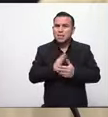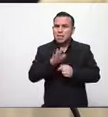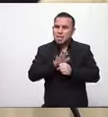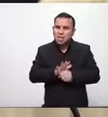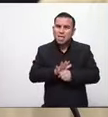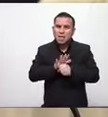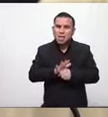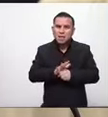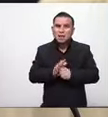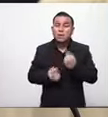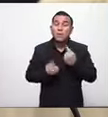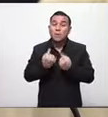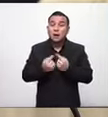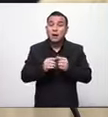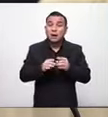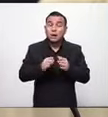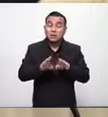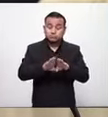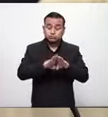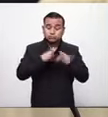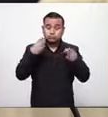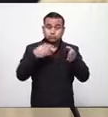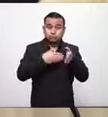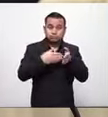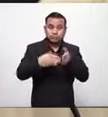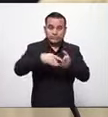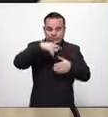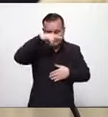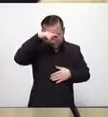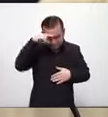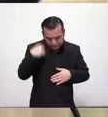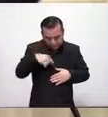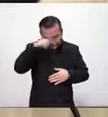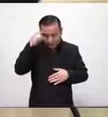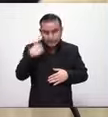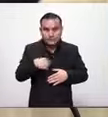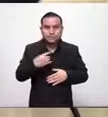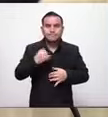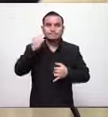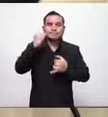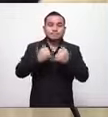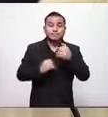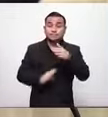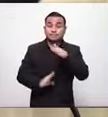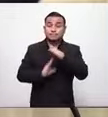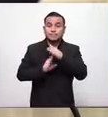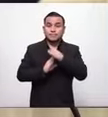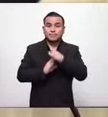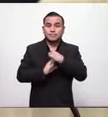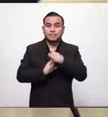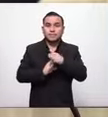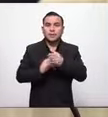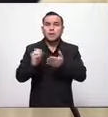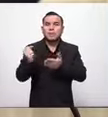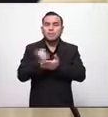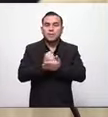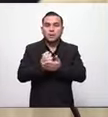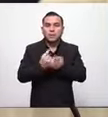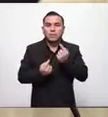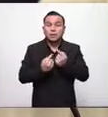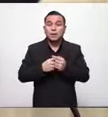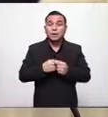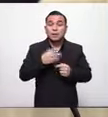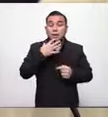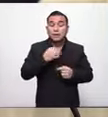este plan de apertura de reapertura porque eliminamos esa esa variable de que